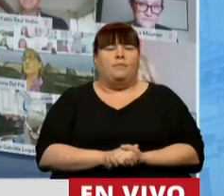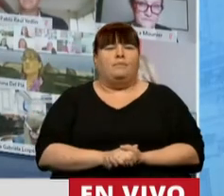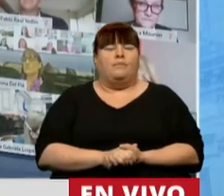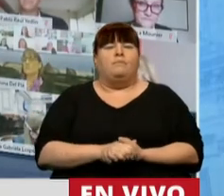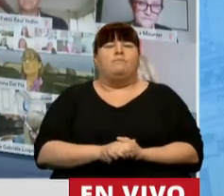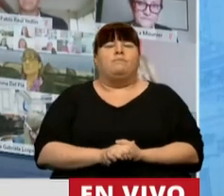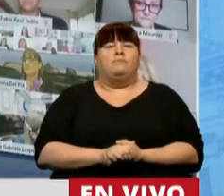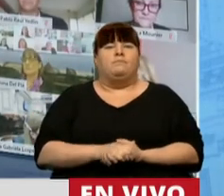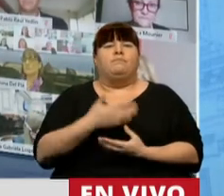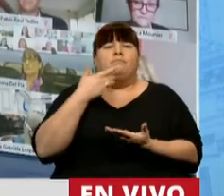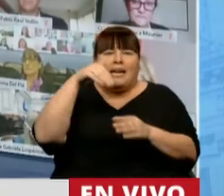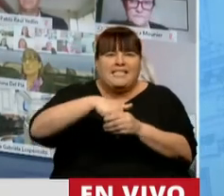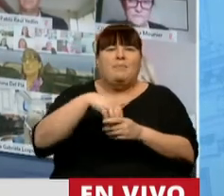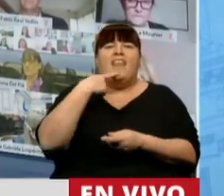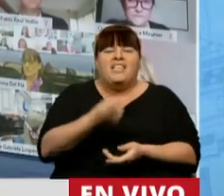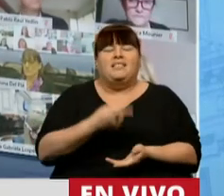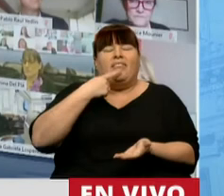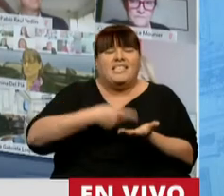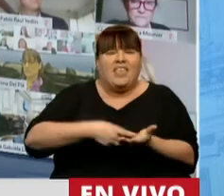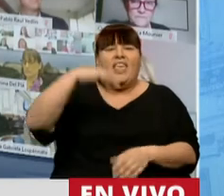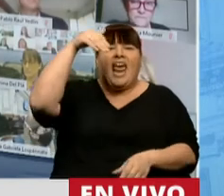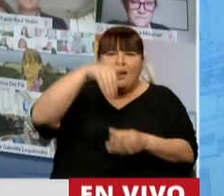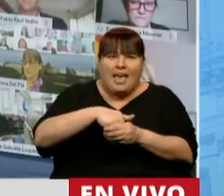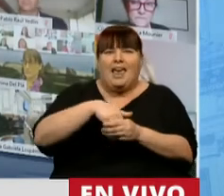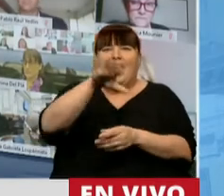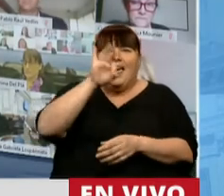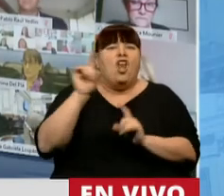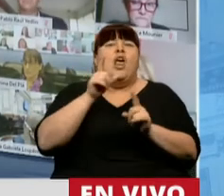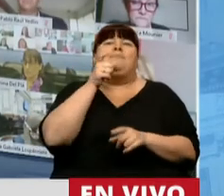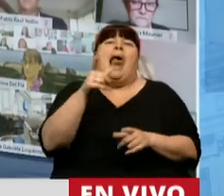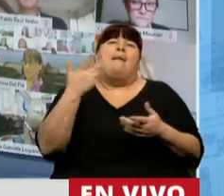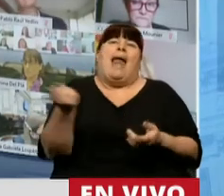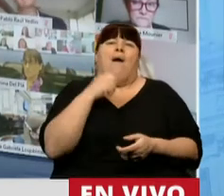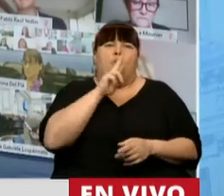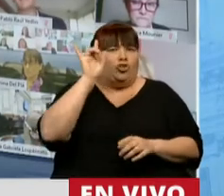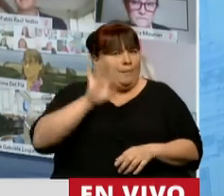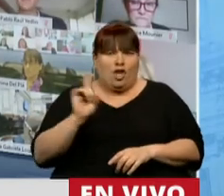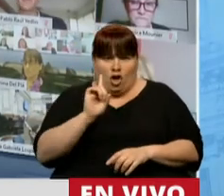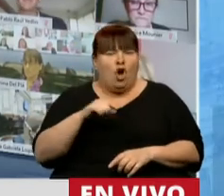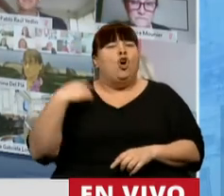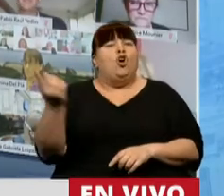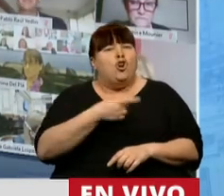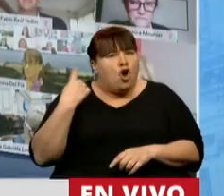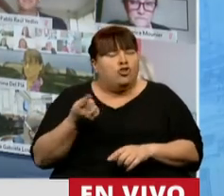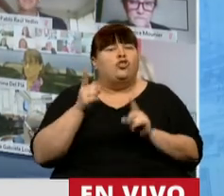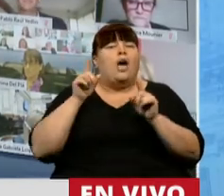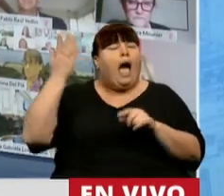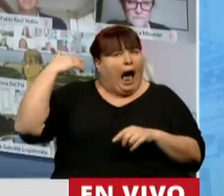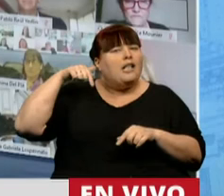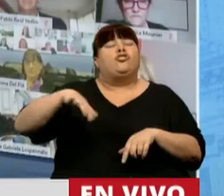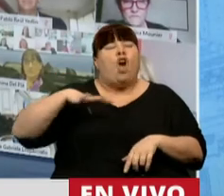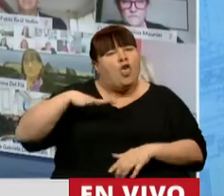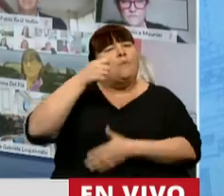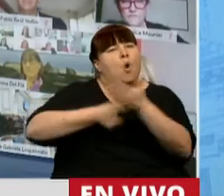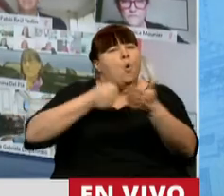Participar, decidir, elegir, no son solamente palabras para nosotras las mujeres. Nosotras tuvimos y aún tenemos que